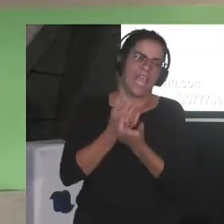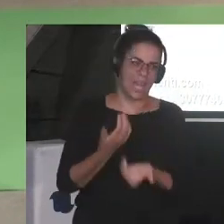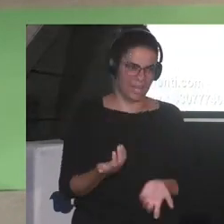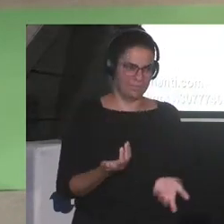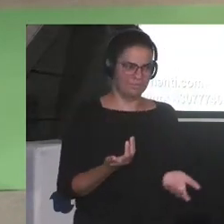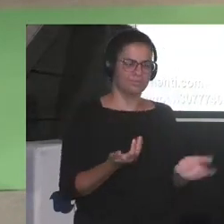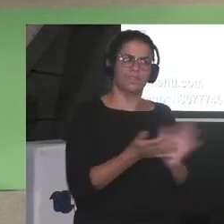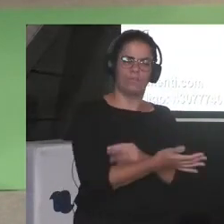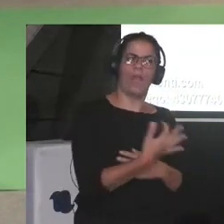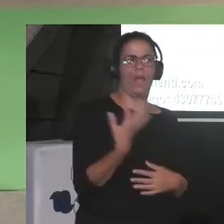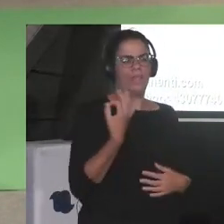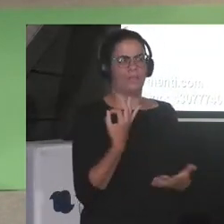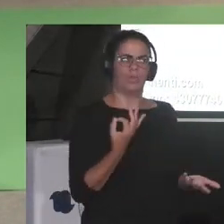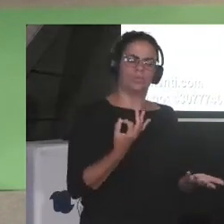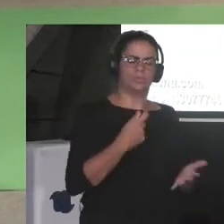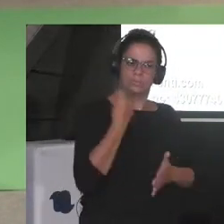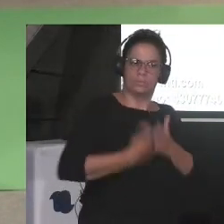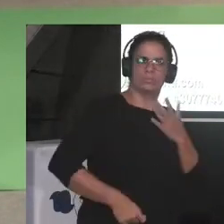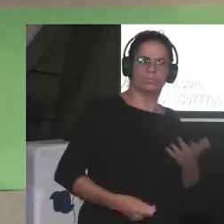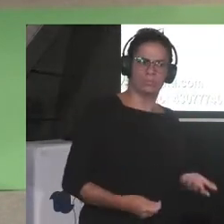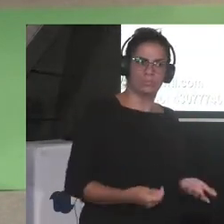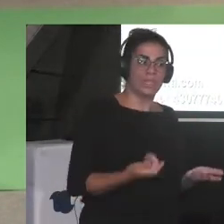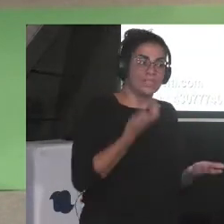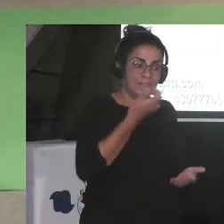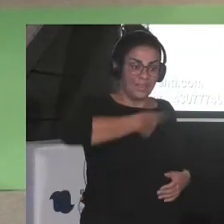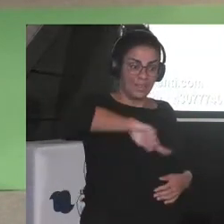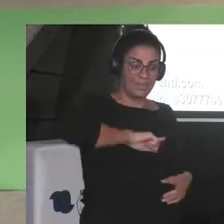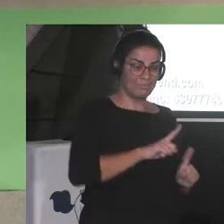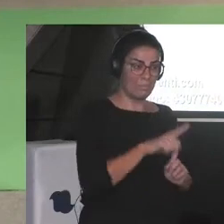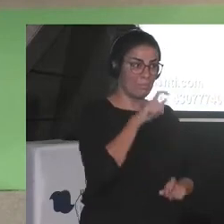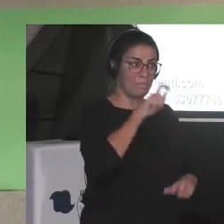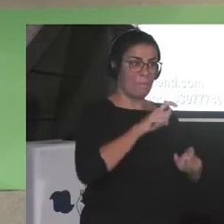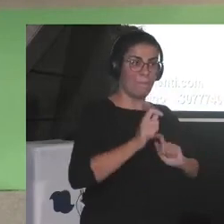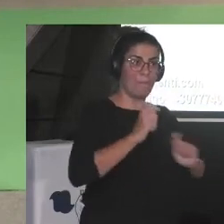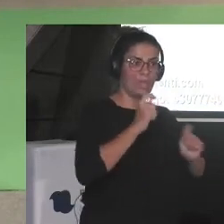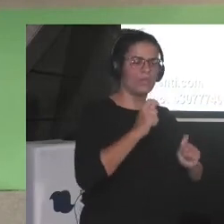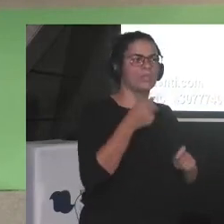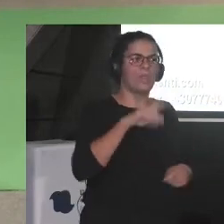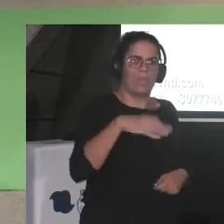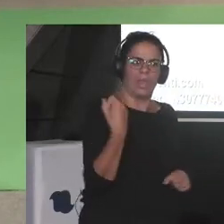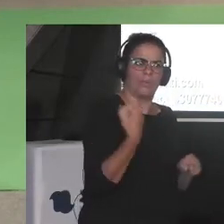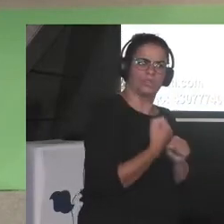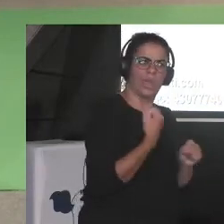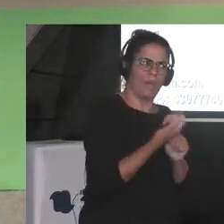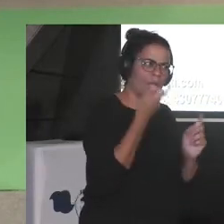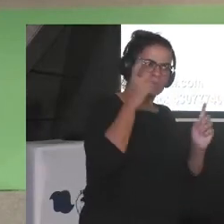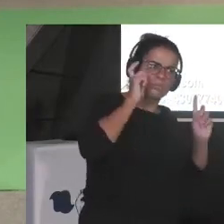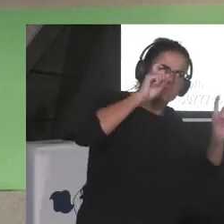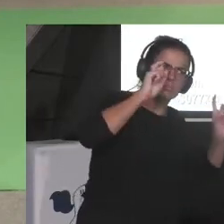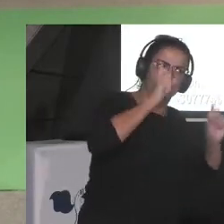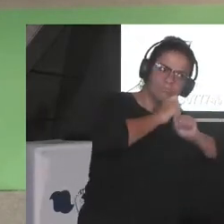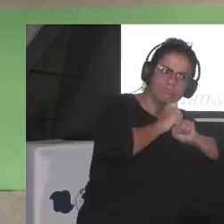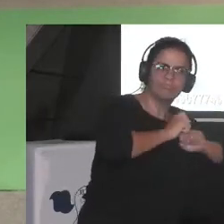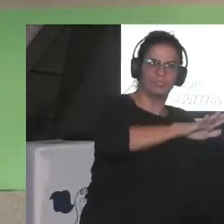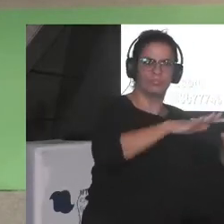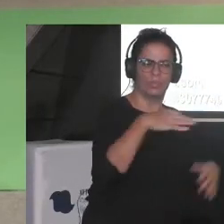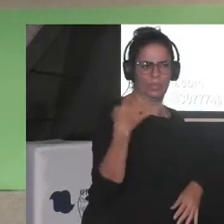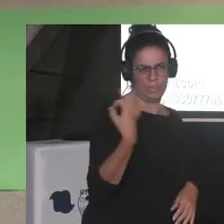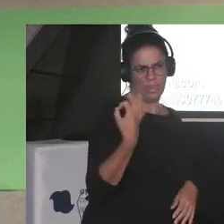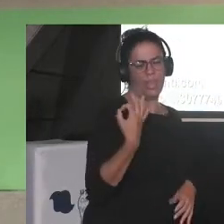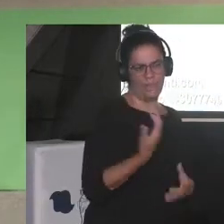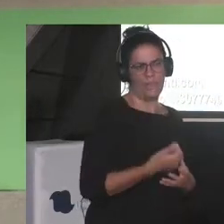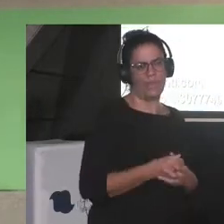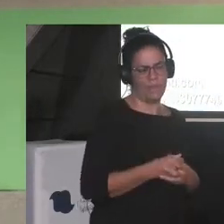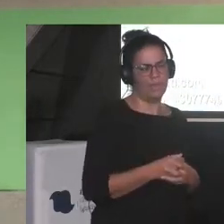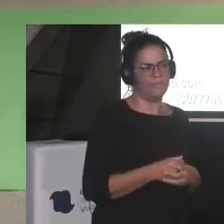y en el como periodistas además hay que hacer también un trabajo intenso ¿no? de pedagogía en ese sentido y